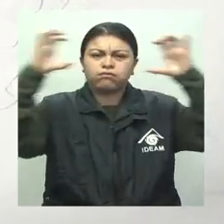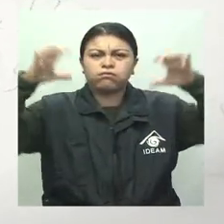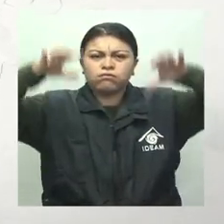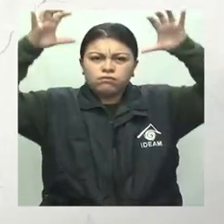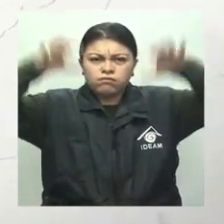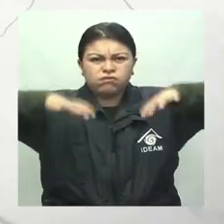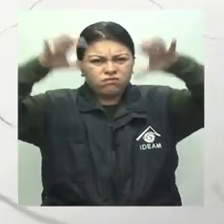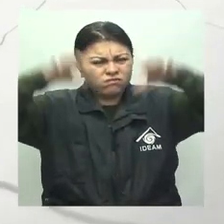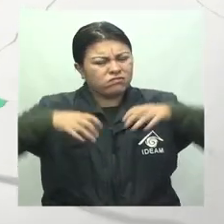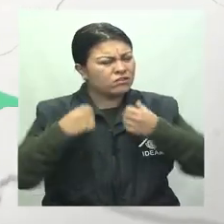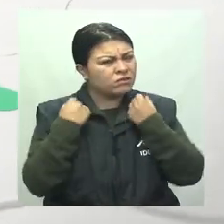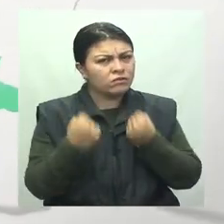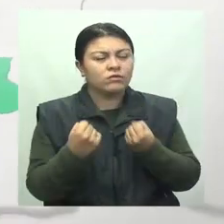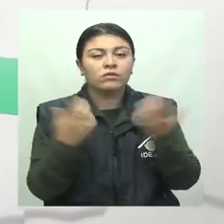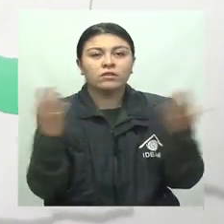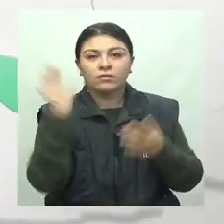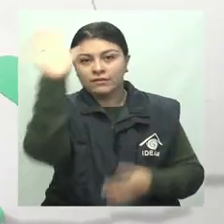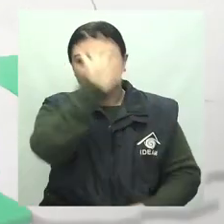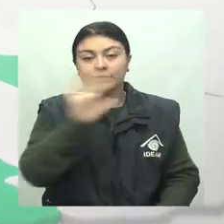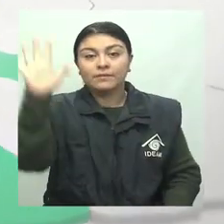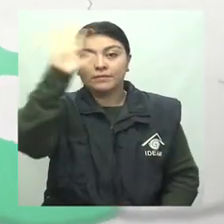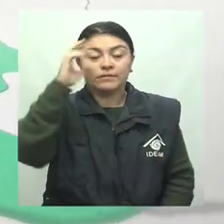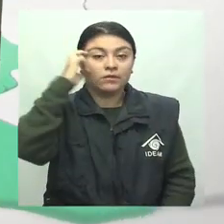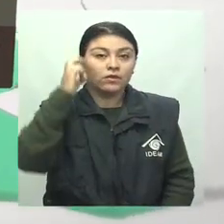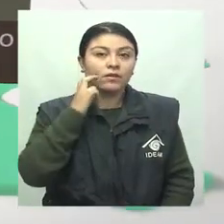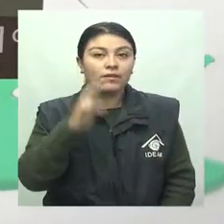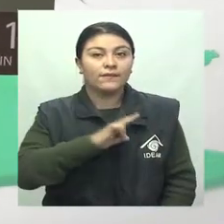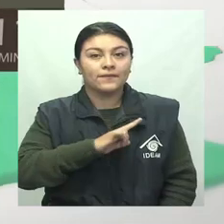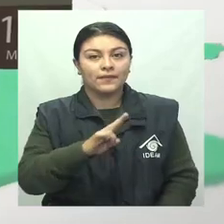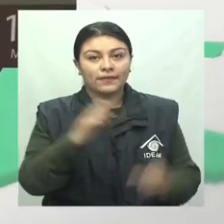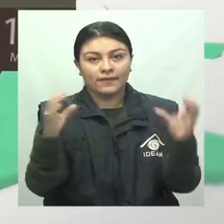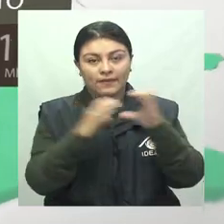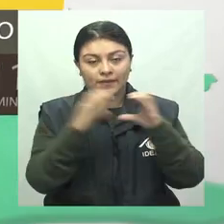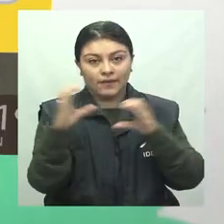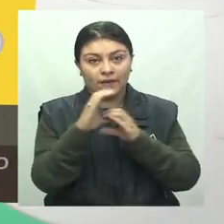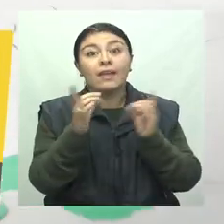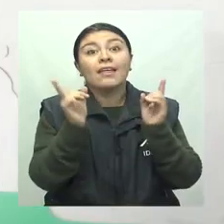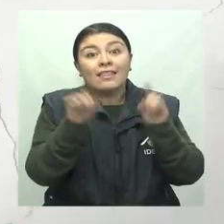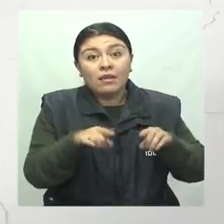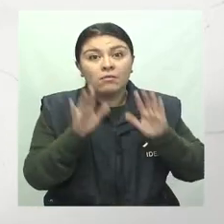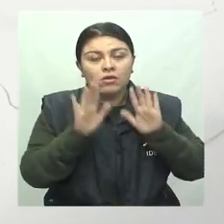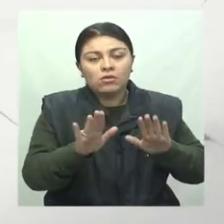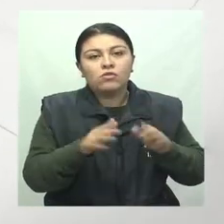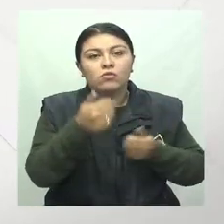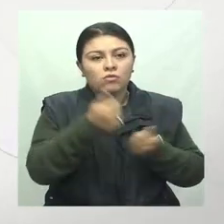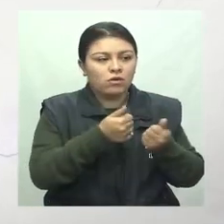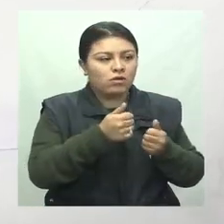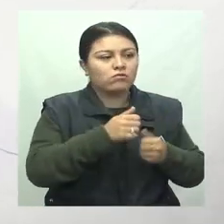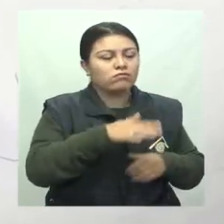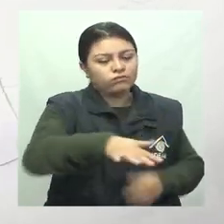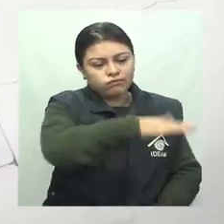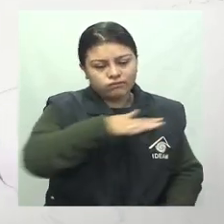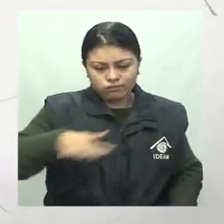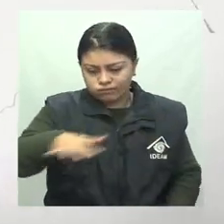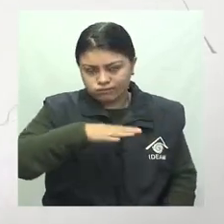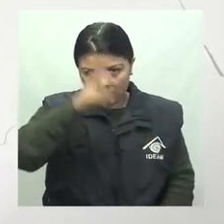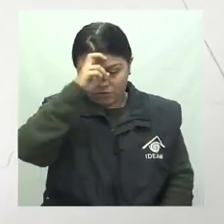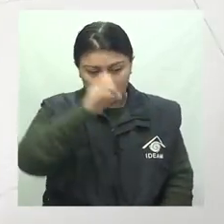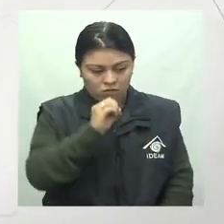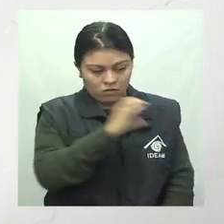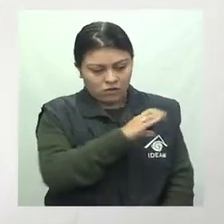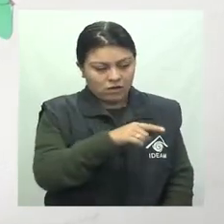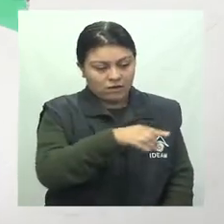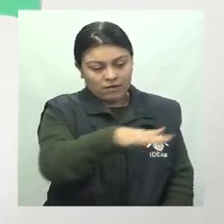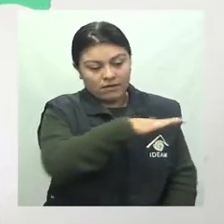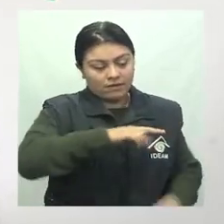fuertes sobre el departamento del Chocó, Valle del Cauca y Cauca incluidas las costas y el noroccidente de Nariño con posibles lloviznas.